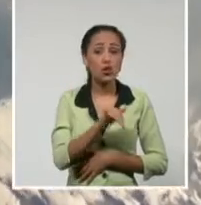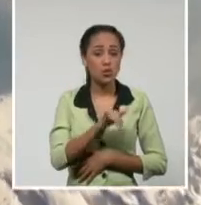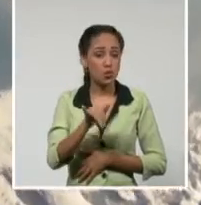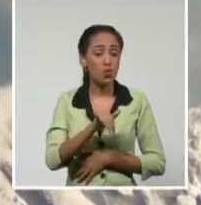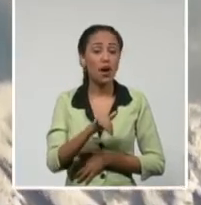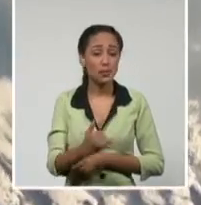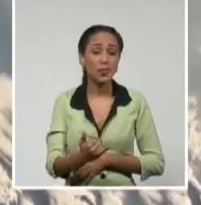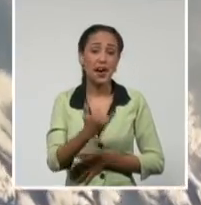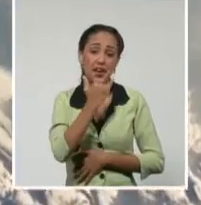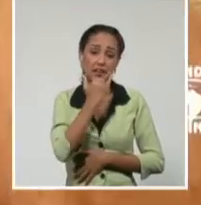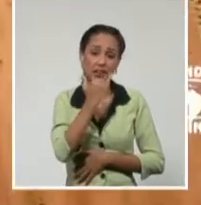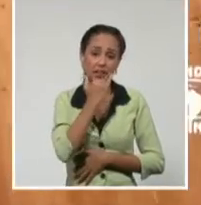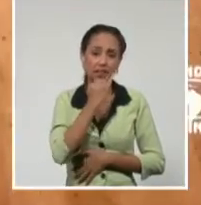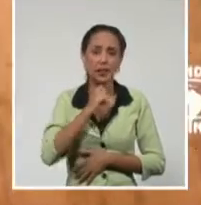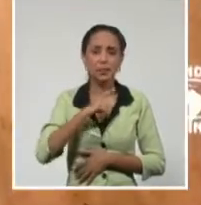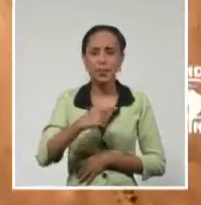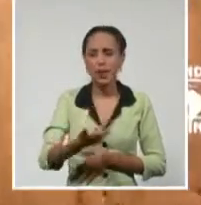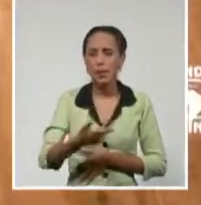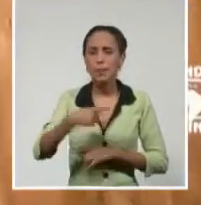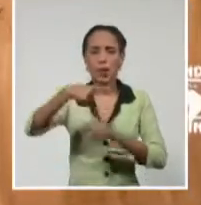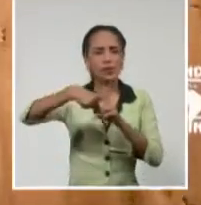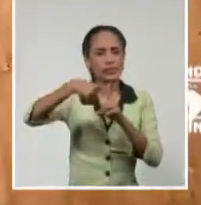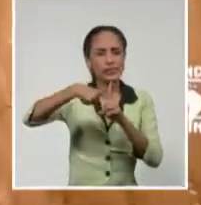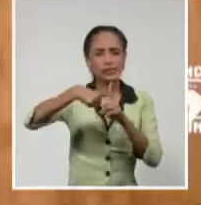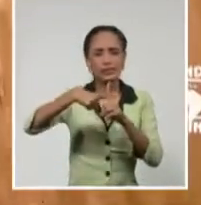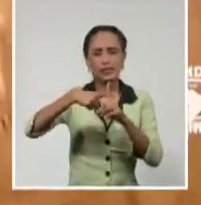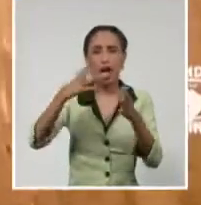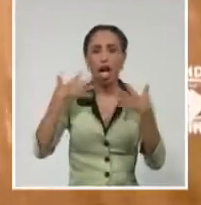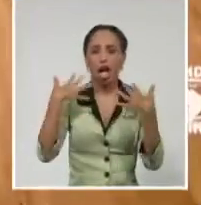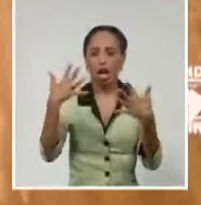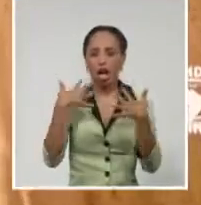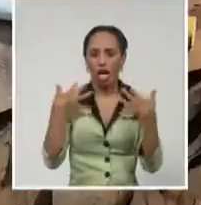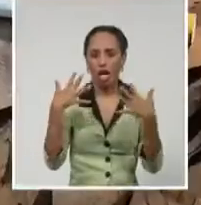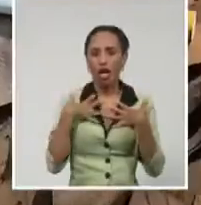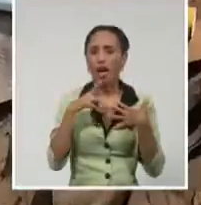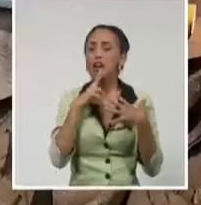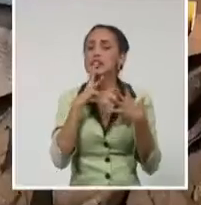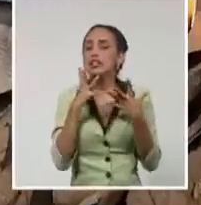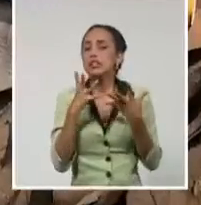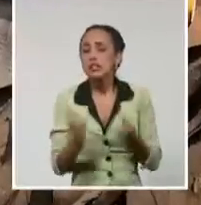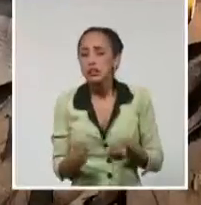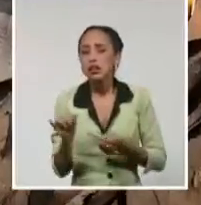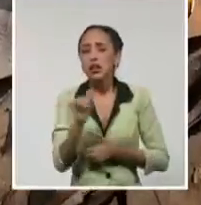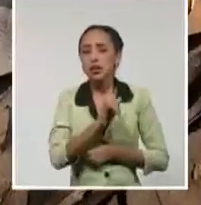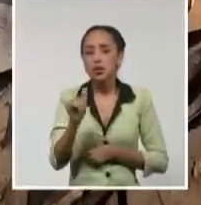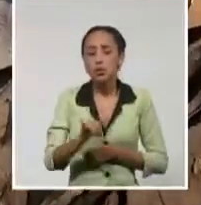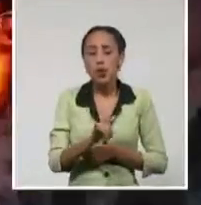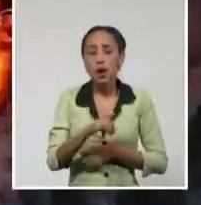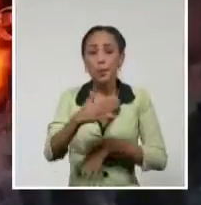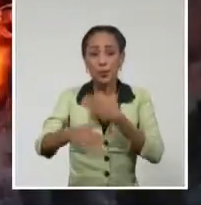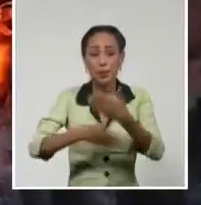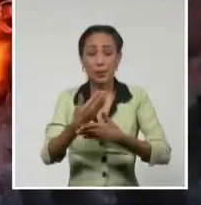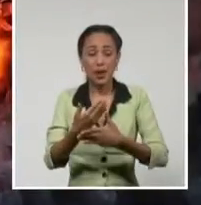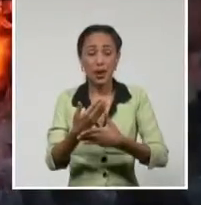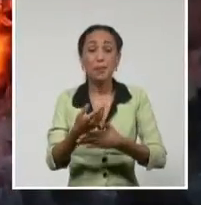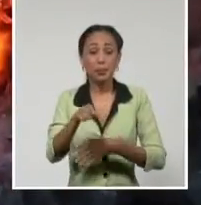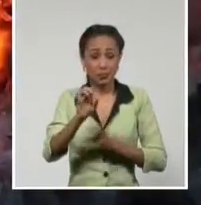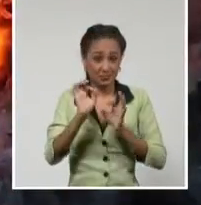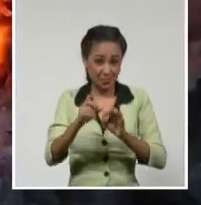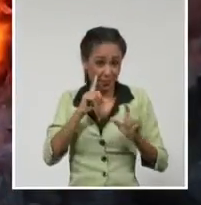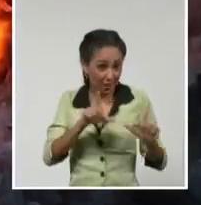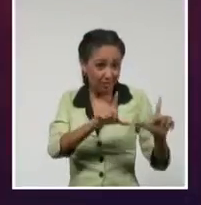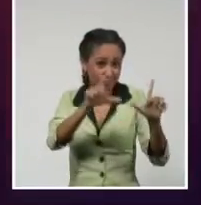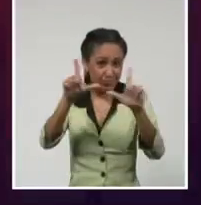por efectos como las altas temperaturas y sequías prolongadas, las negligencias humanas ocupan aún la